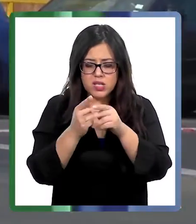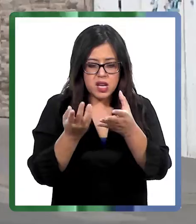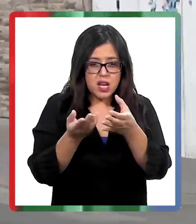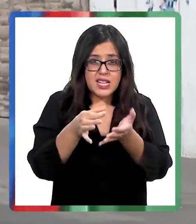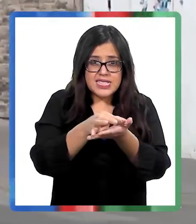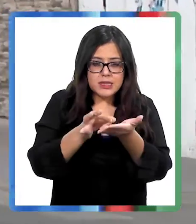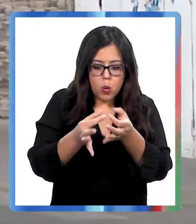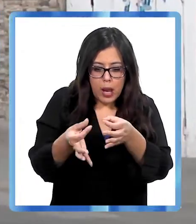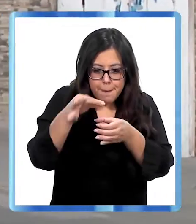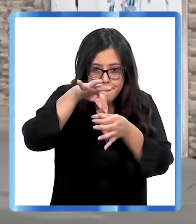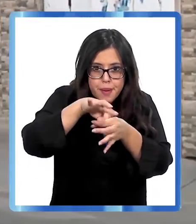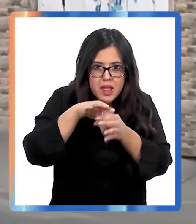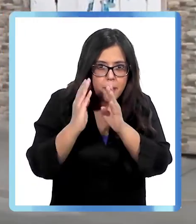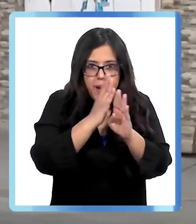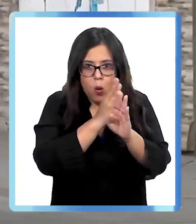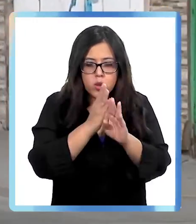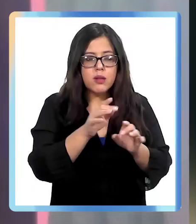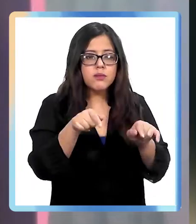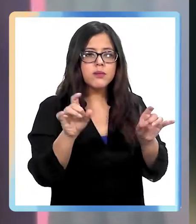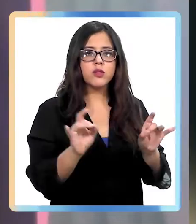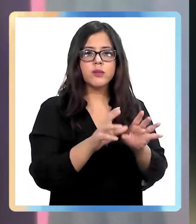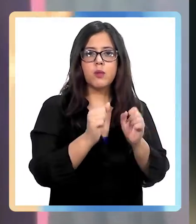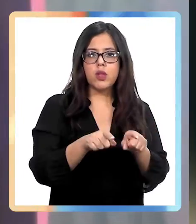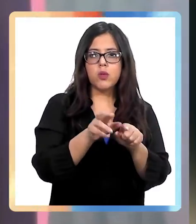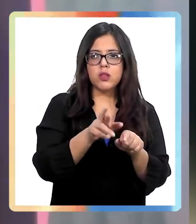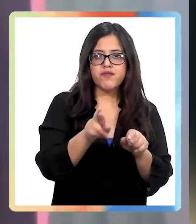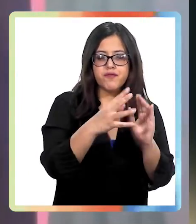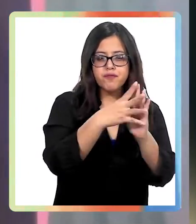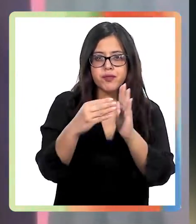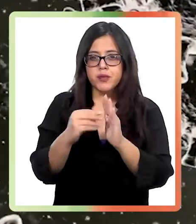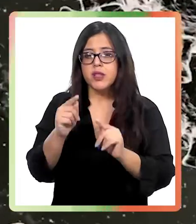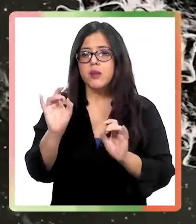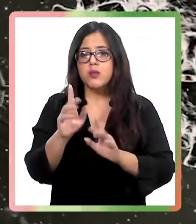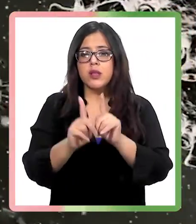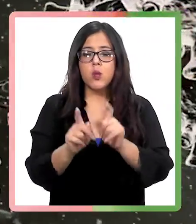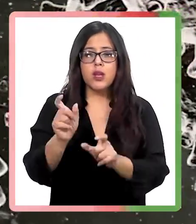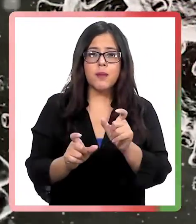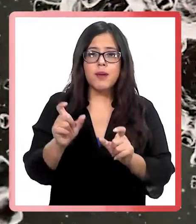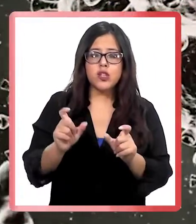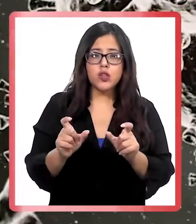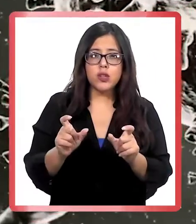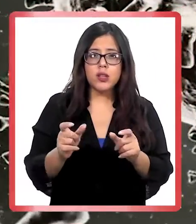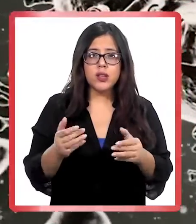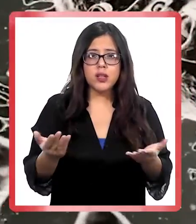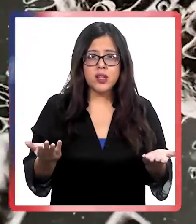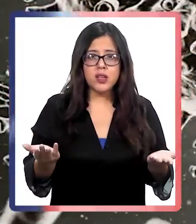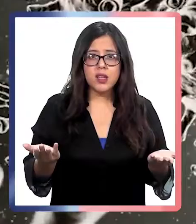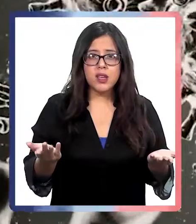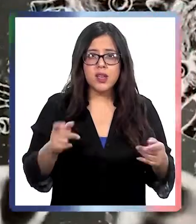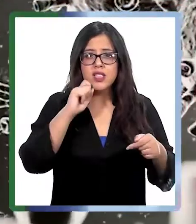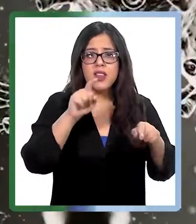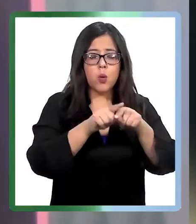escondan del sistema inmunológico? Pueden estar constantemente replicándose. Yo se replicaría, por ejemplo, a una persona excreta y